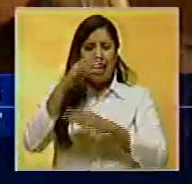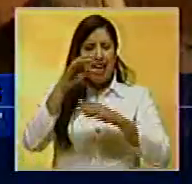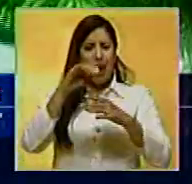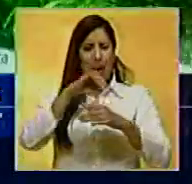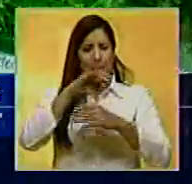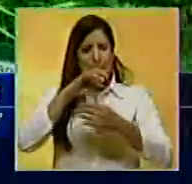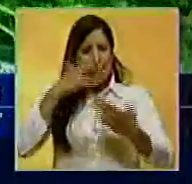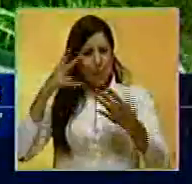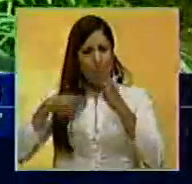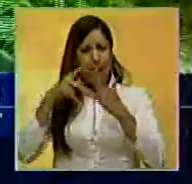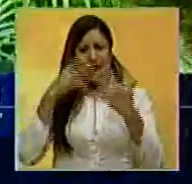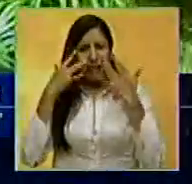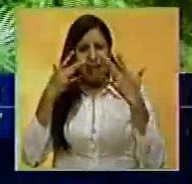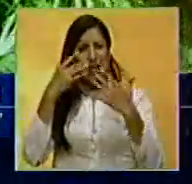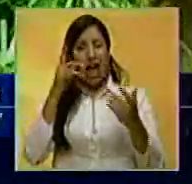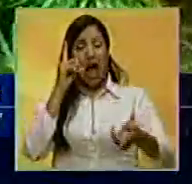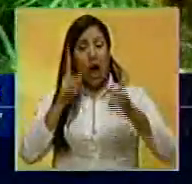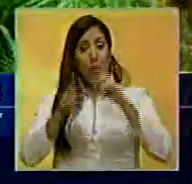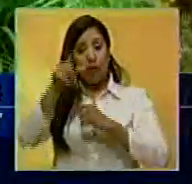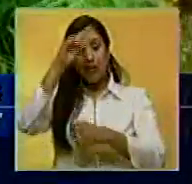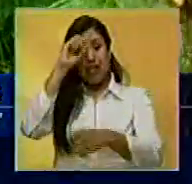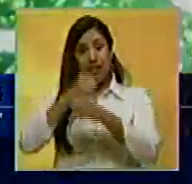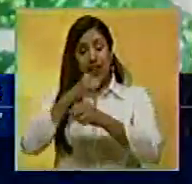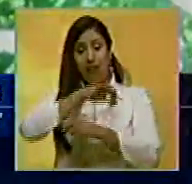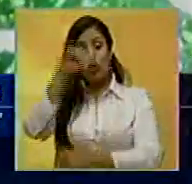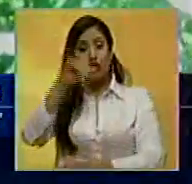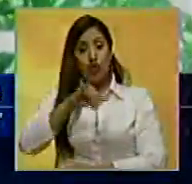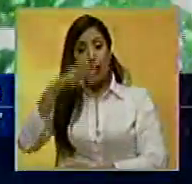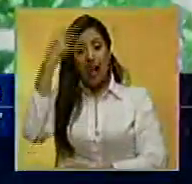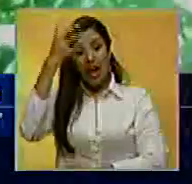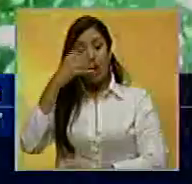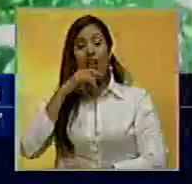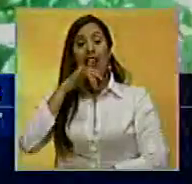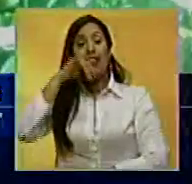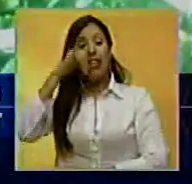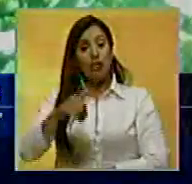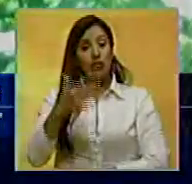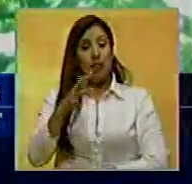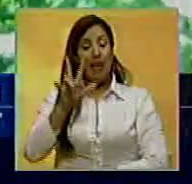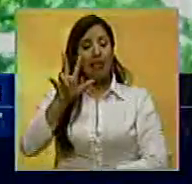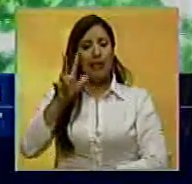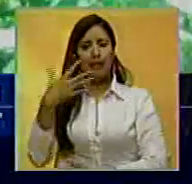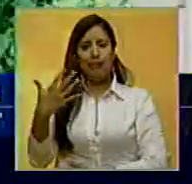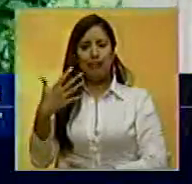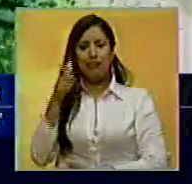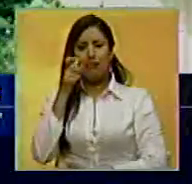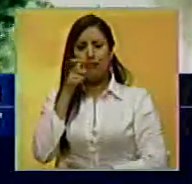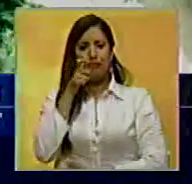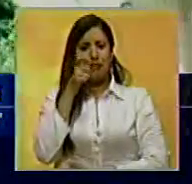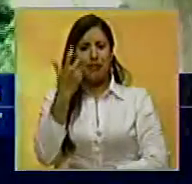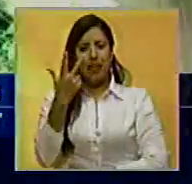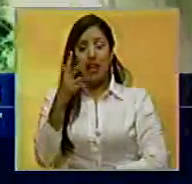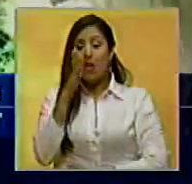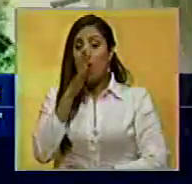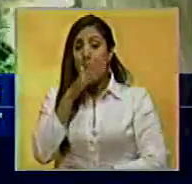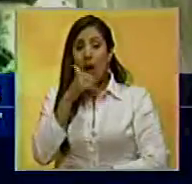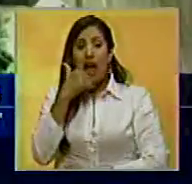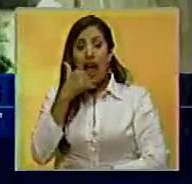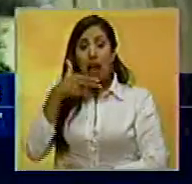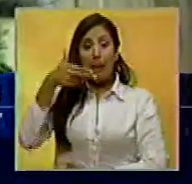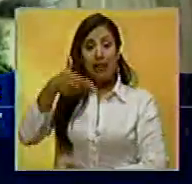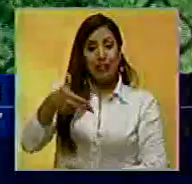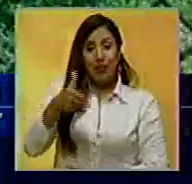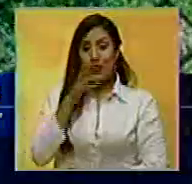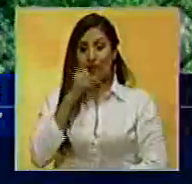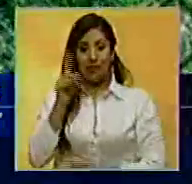el parque. Algunos de los trabajadores del zoológico denunciaron que apenas hay tres vigilantes por guardias y no tienen armas de